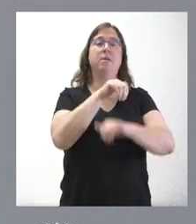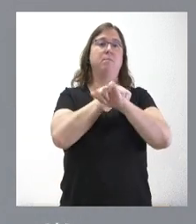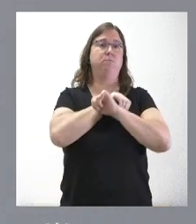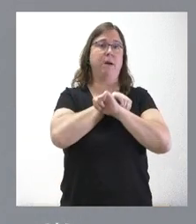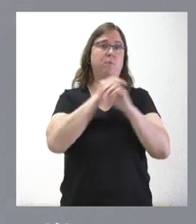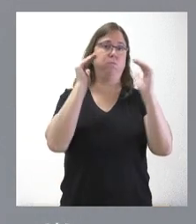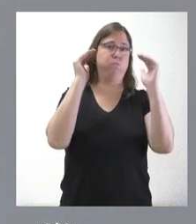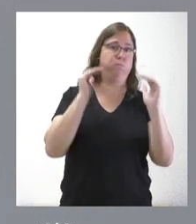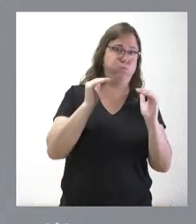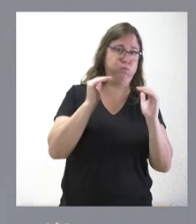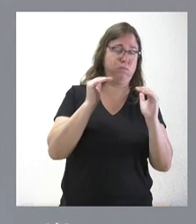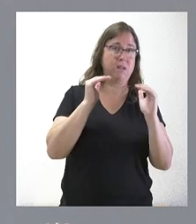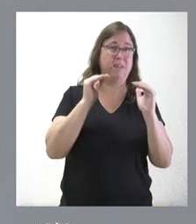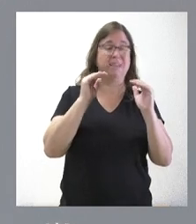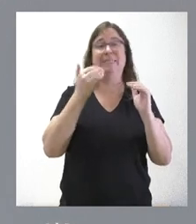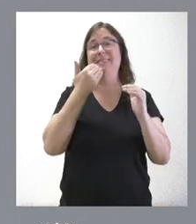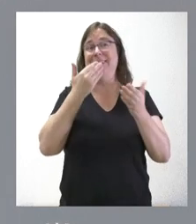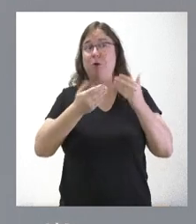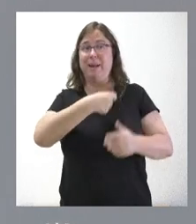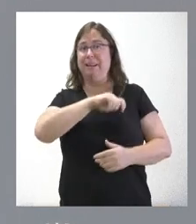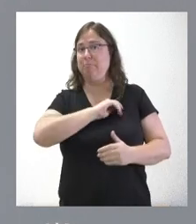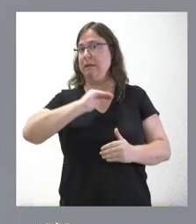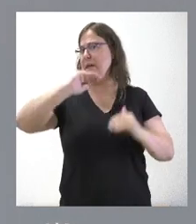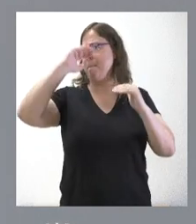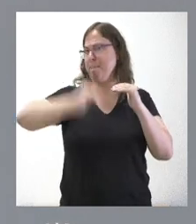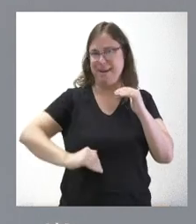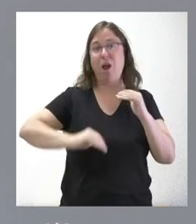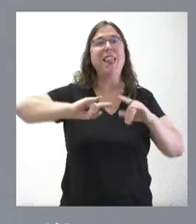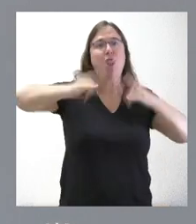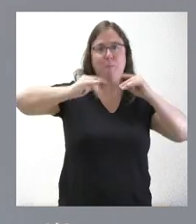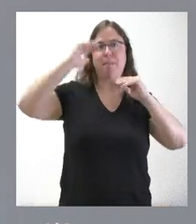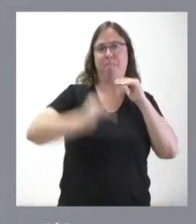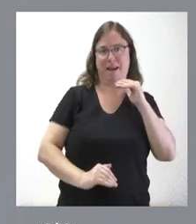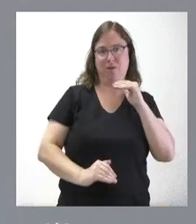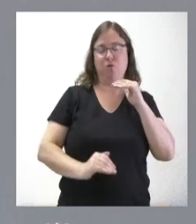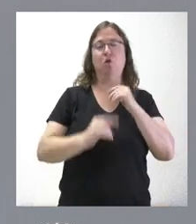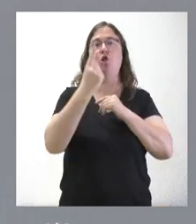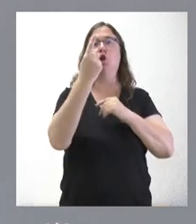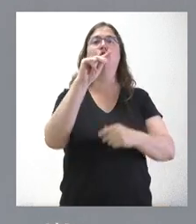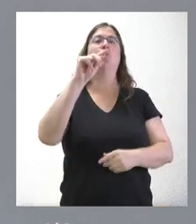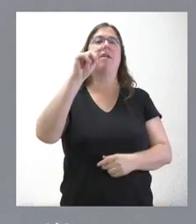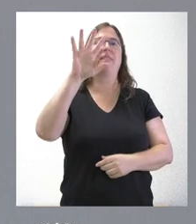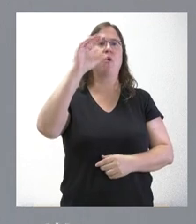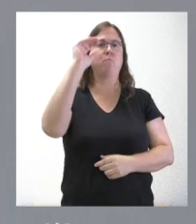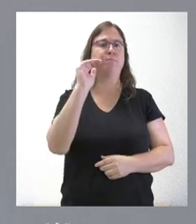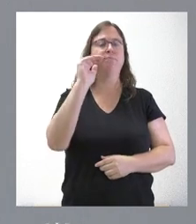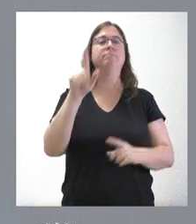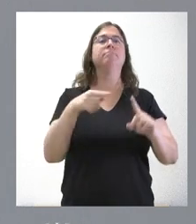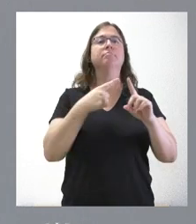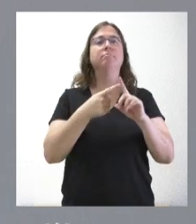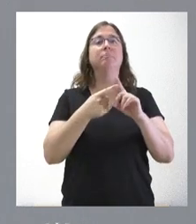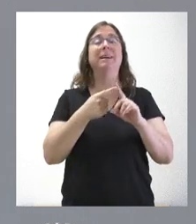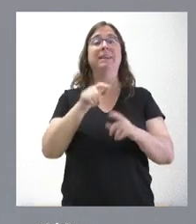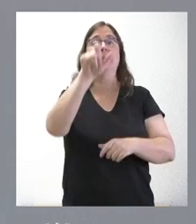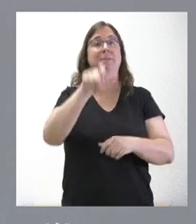baja más del doble que la media española, que tenemos una tasa de paro 2,5 puntos inferior a la nacional y que hemos superado el millón de